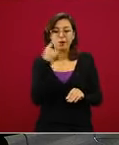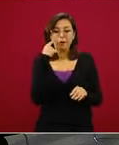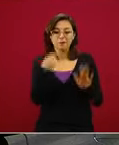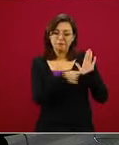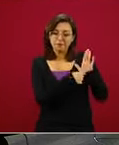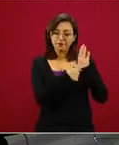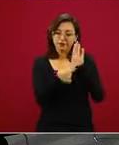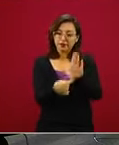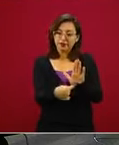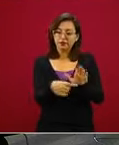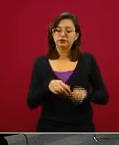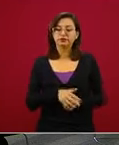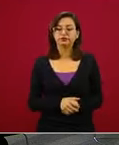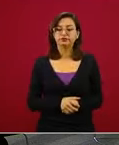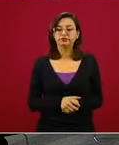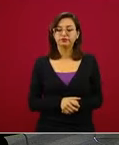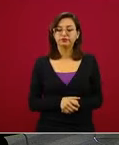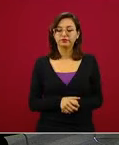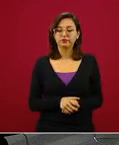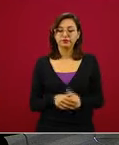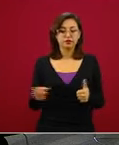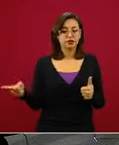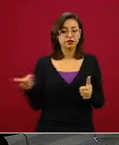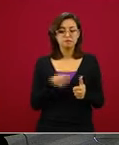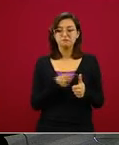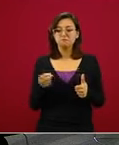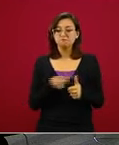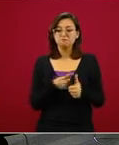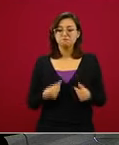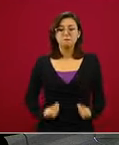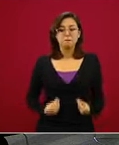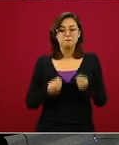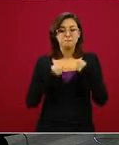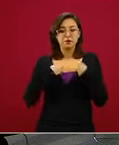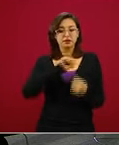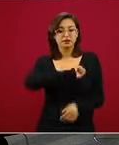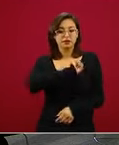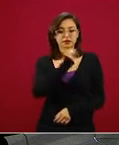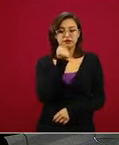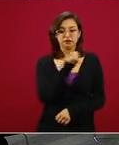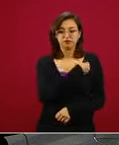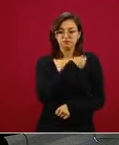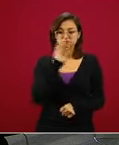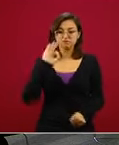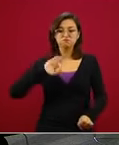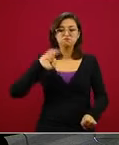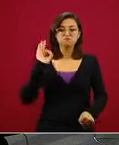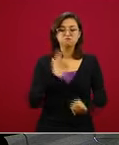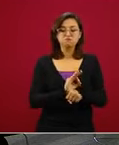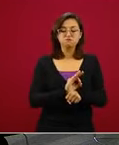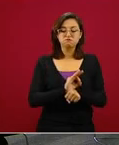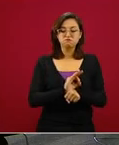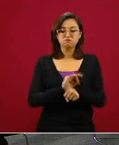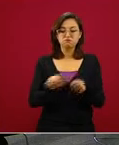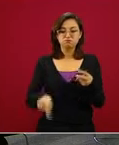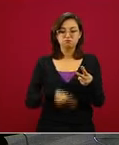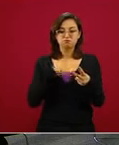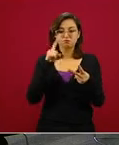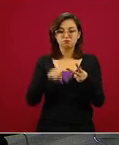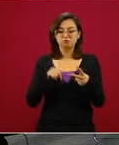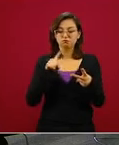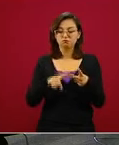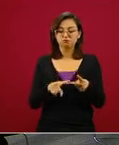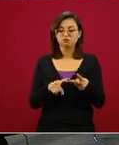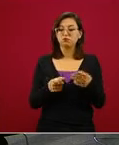orientaron el plan. Privilegiar la vida y la salud, buscar la solidaridad con